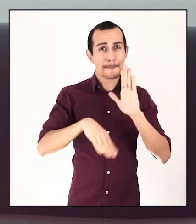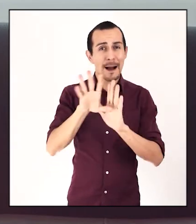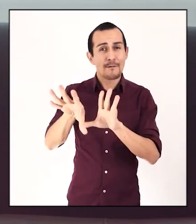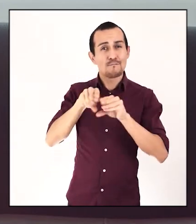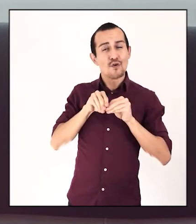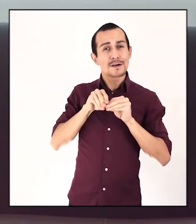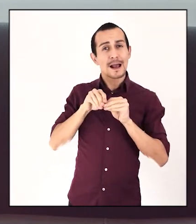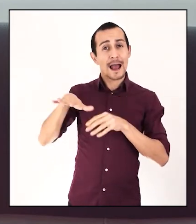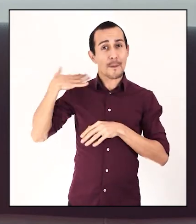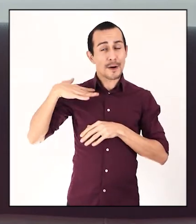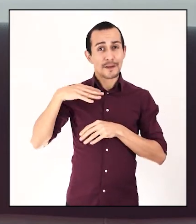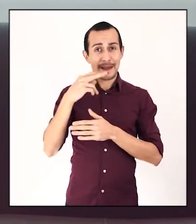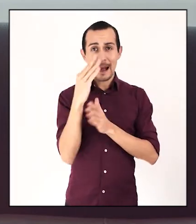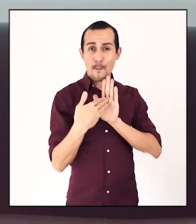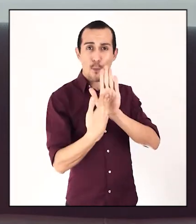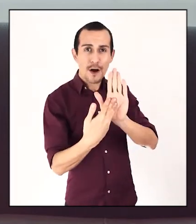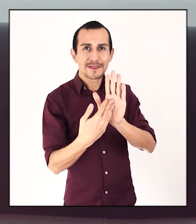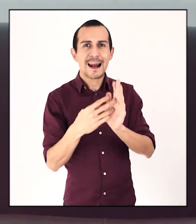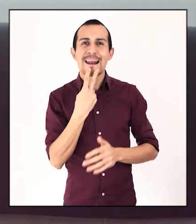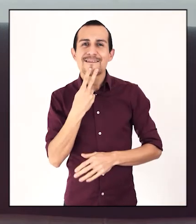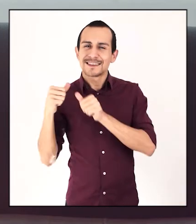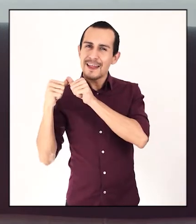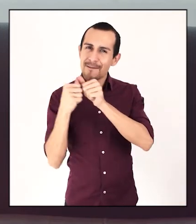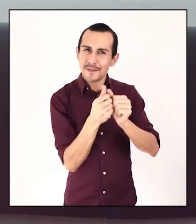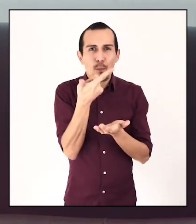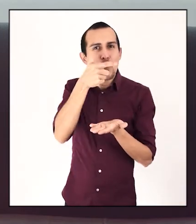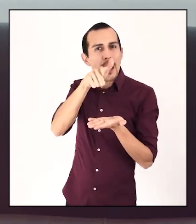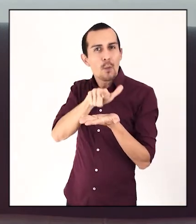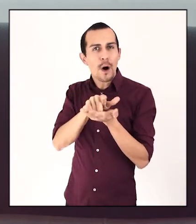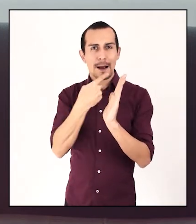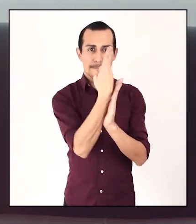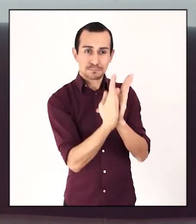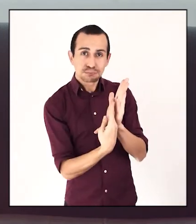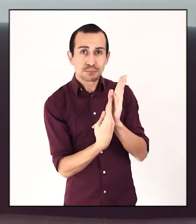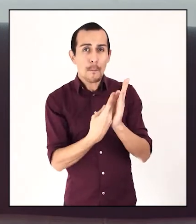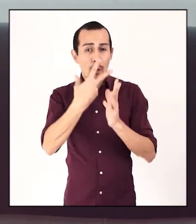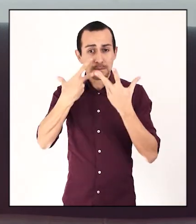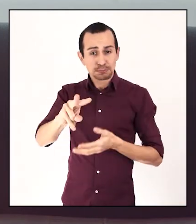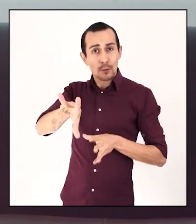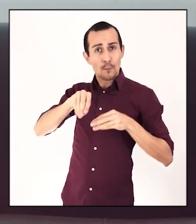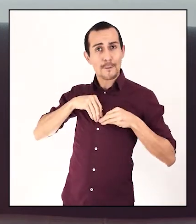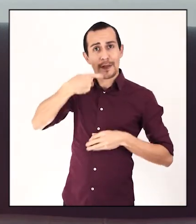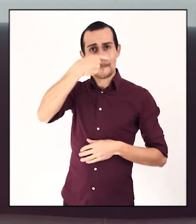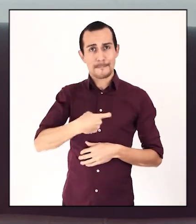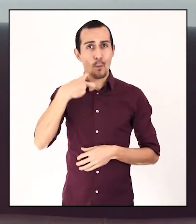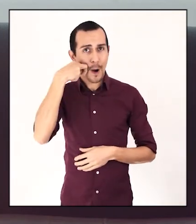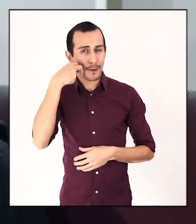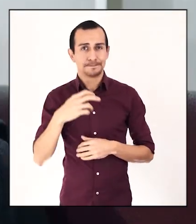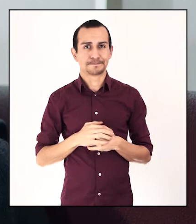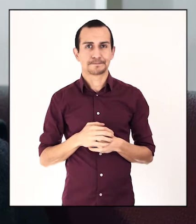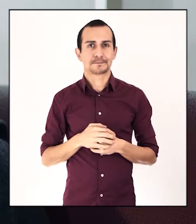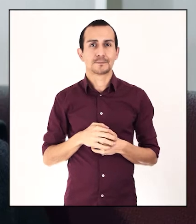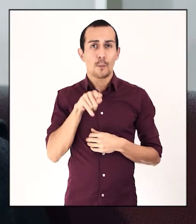rescatar esta exposición es la vigencia de la pintura como un lenguaje propio de nuestro ser.